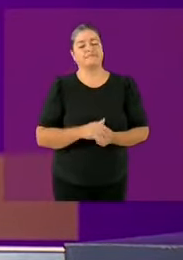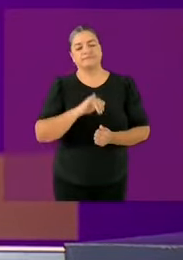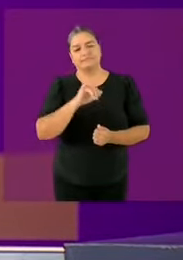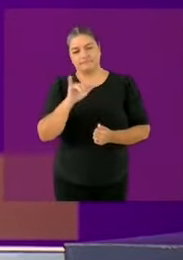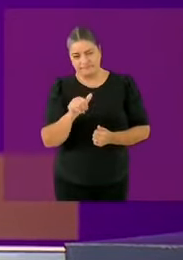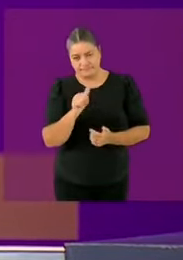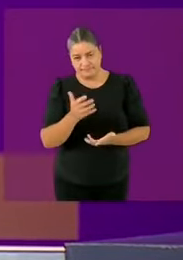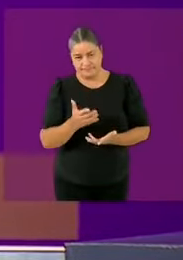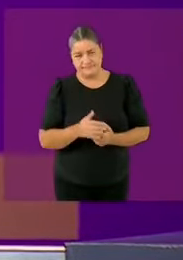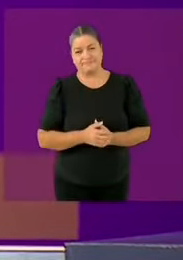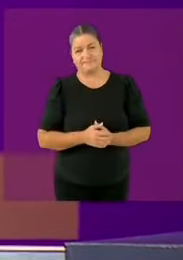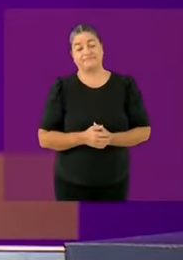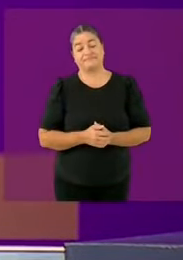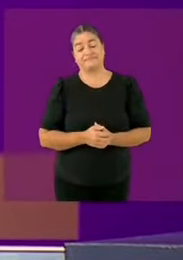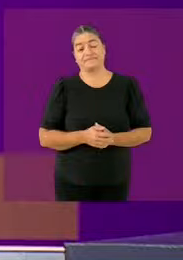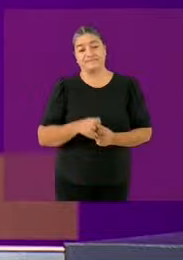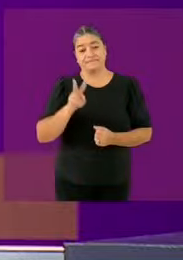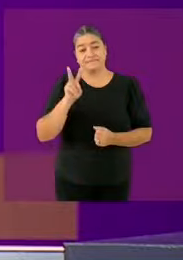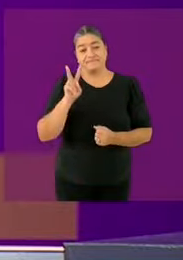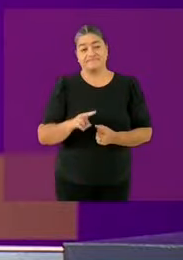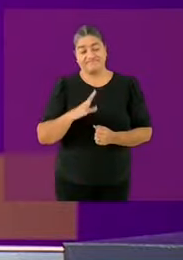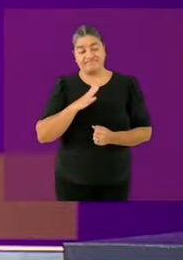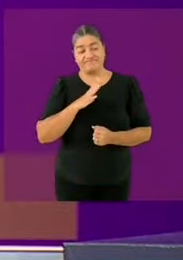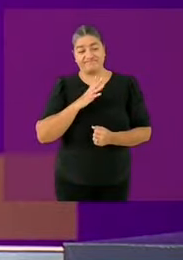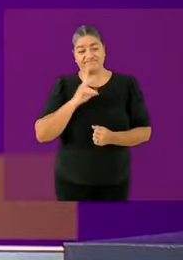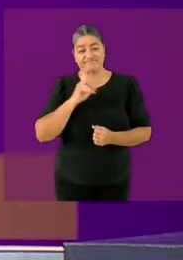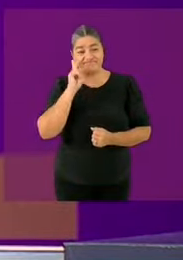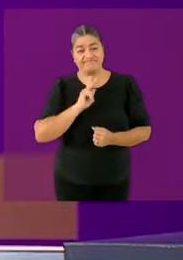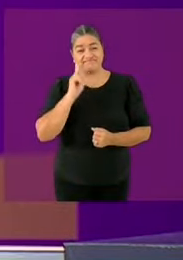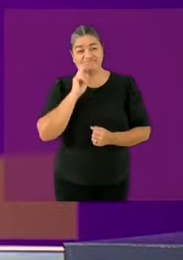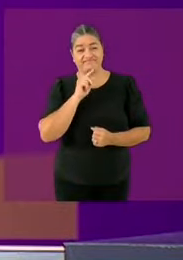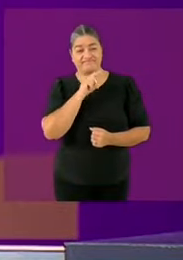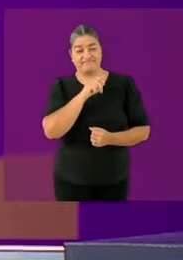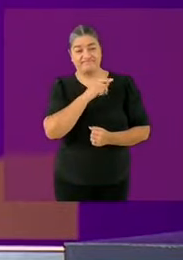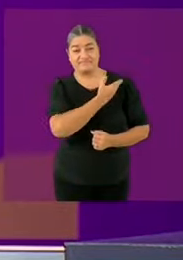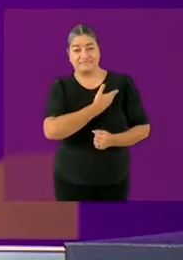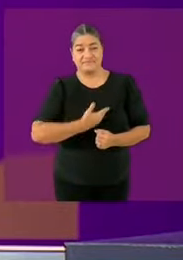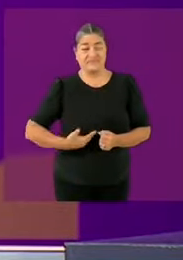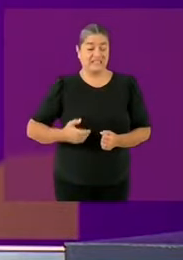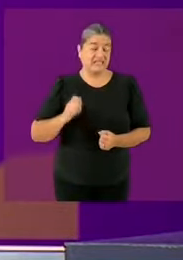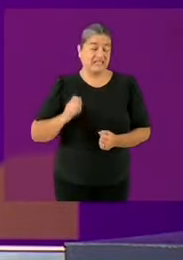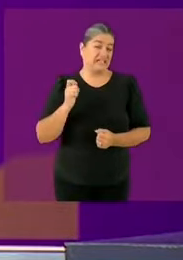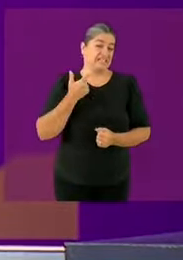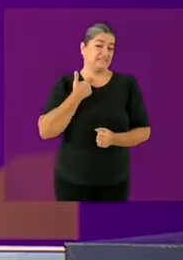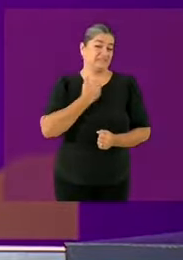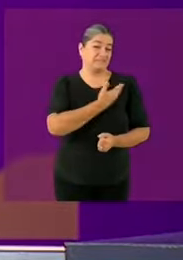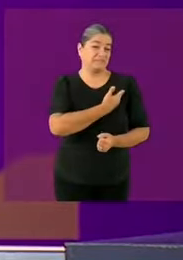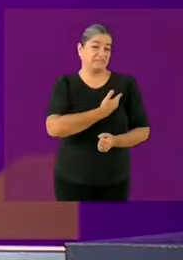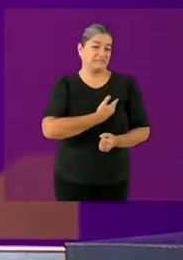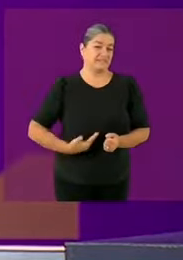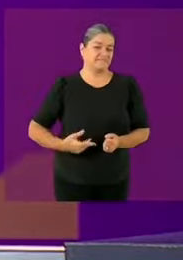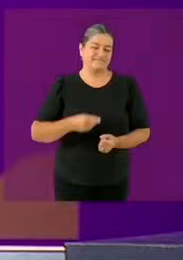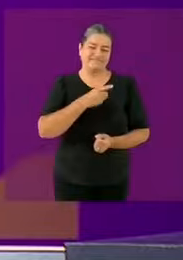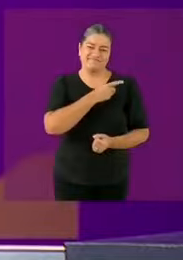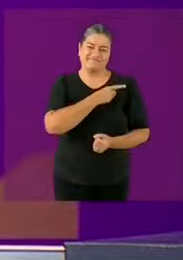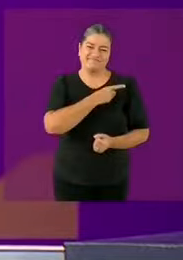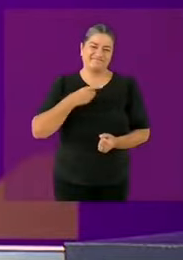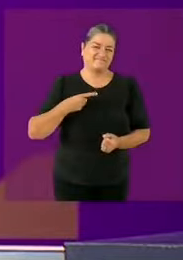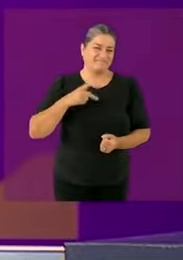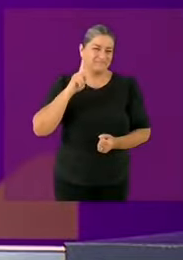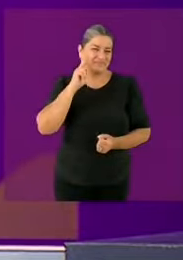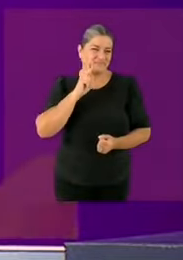presidente y a los expresidentes, yo quiero ser muy claro. Qué bueno que se mencione ese tema. Yo fui el primero en denunciarlo hace seis años.